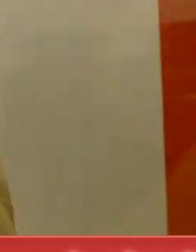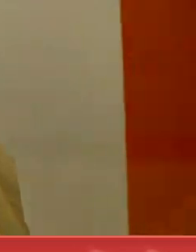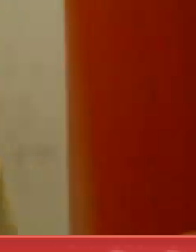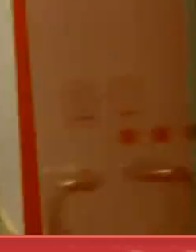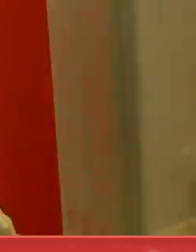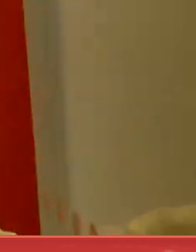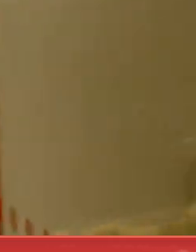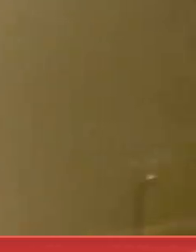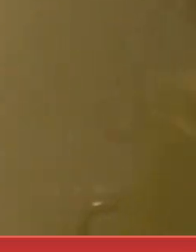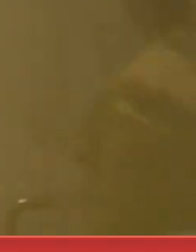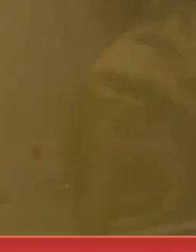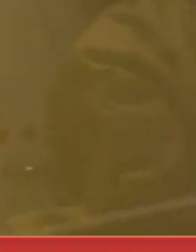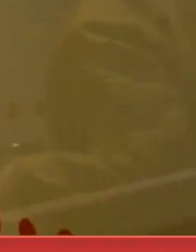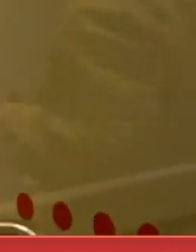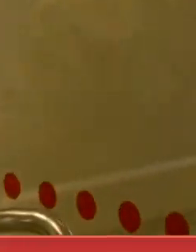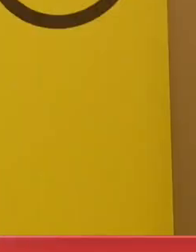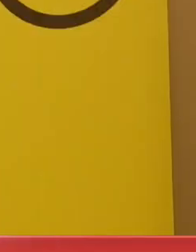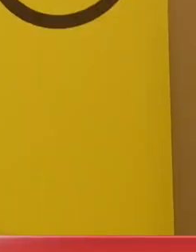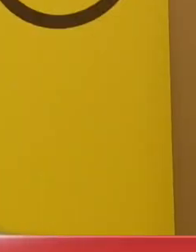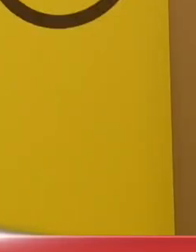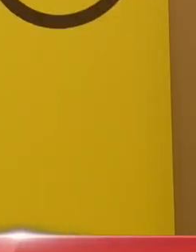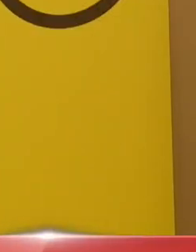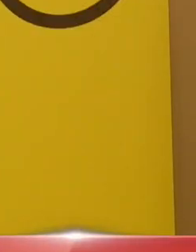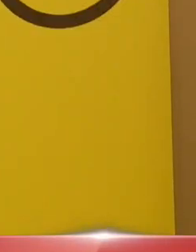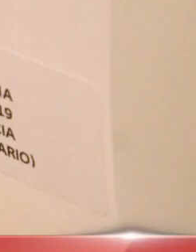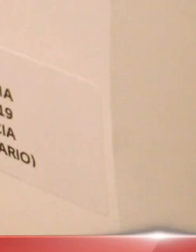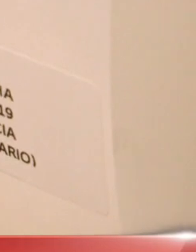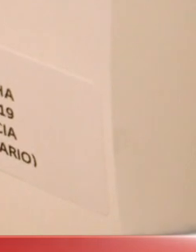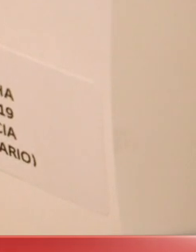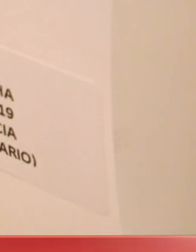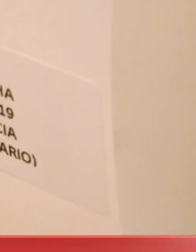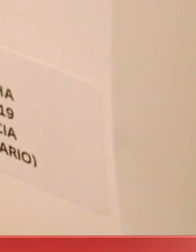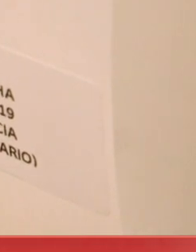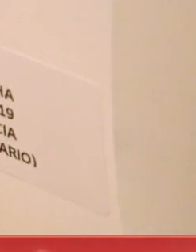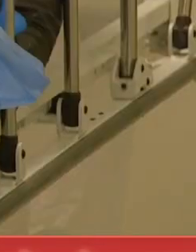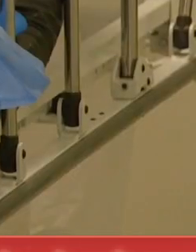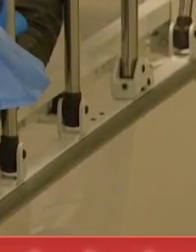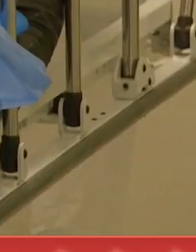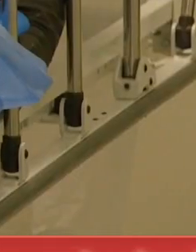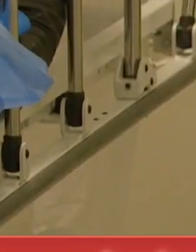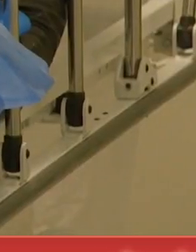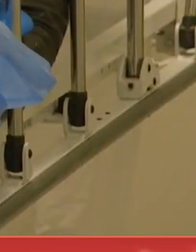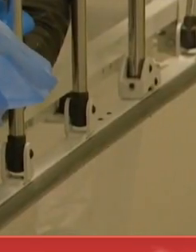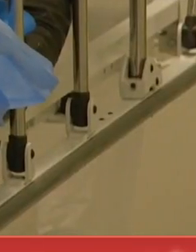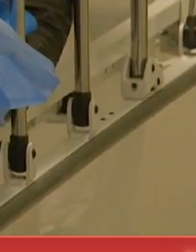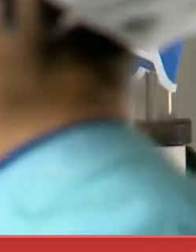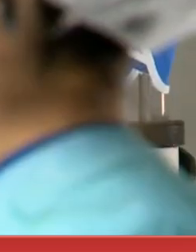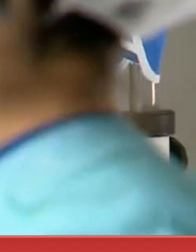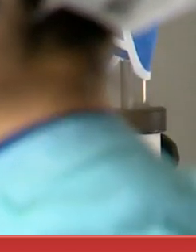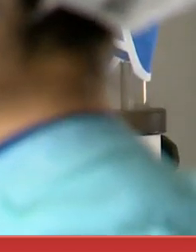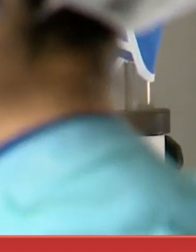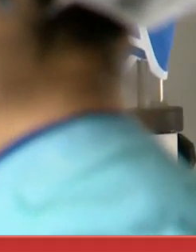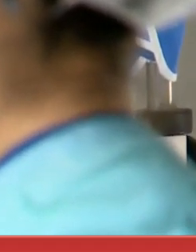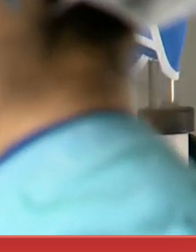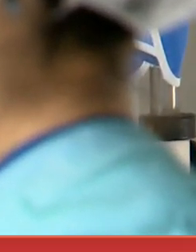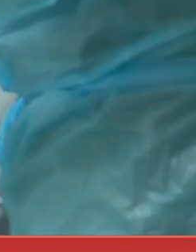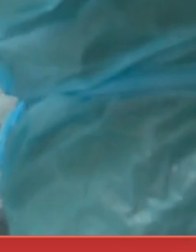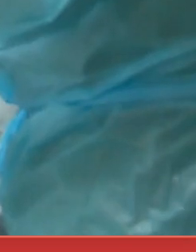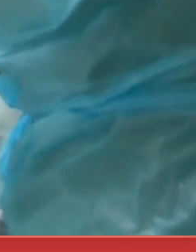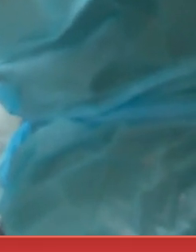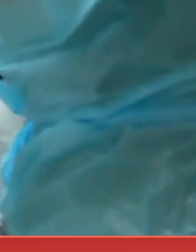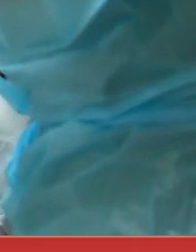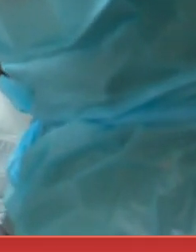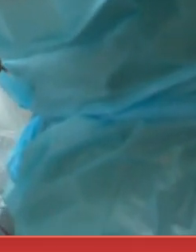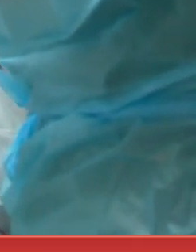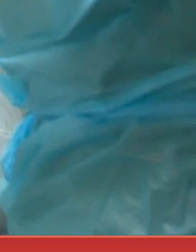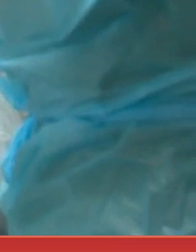COVID-19 en nuestro país dice que acepta la investigación judicial estoy dispuesto a dar respuesta no soy una autoridad que pase